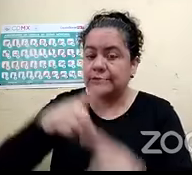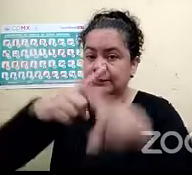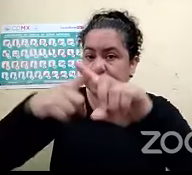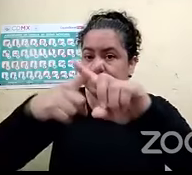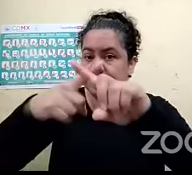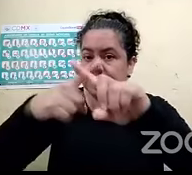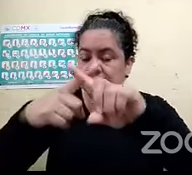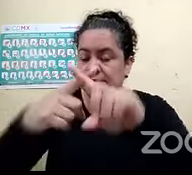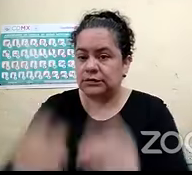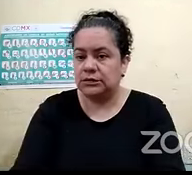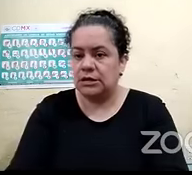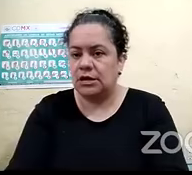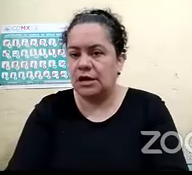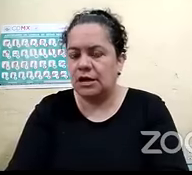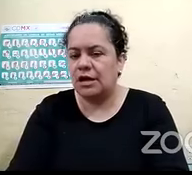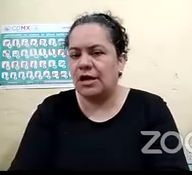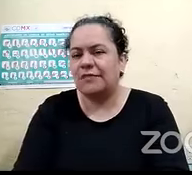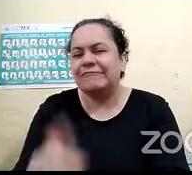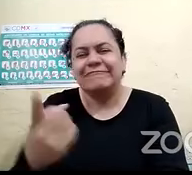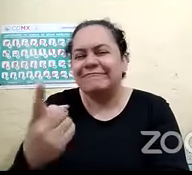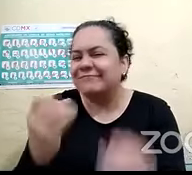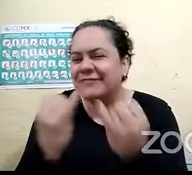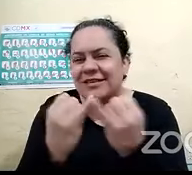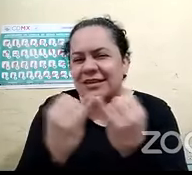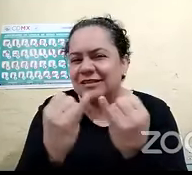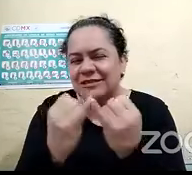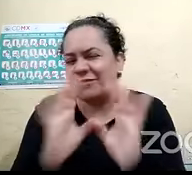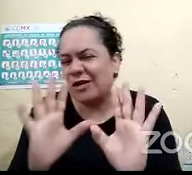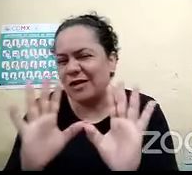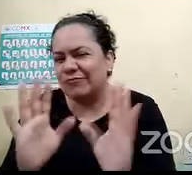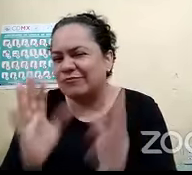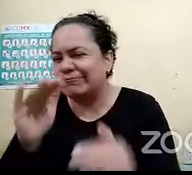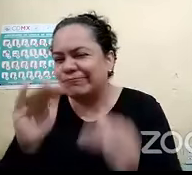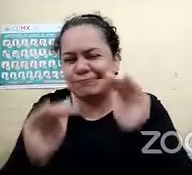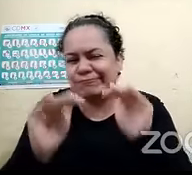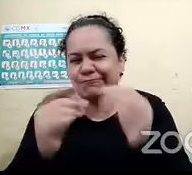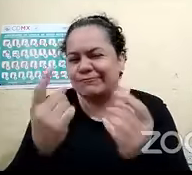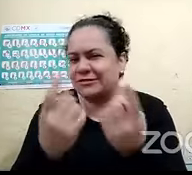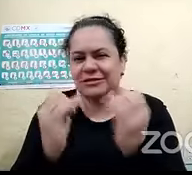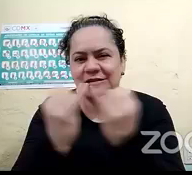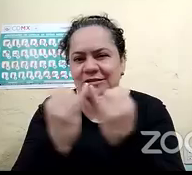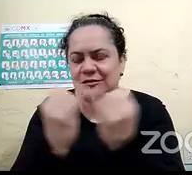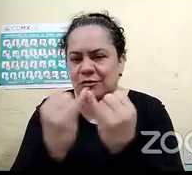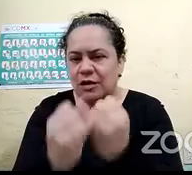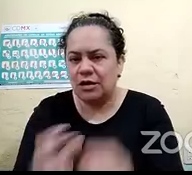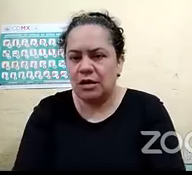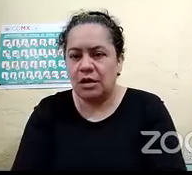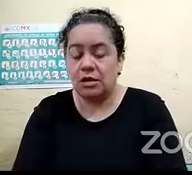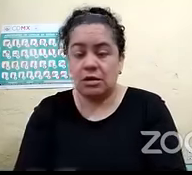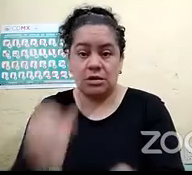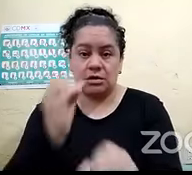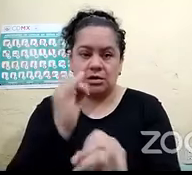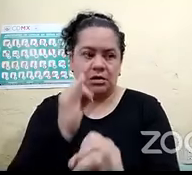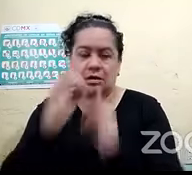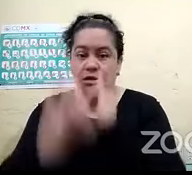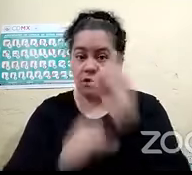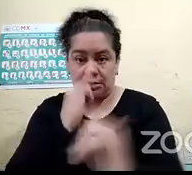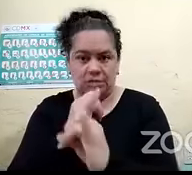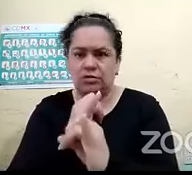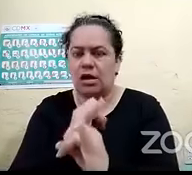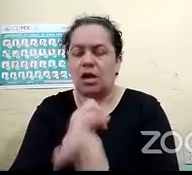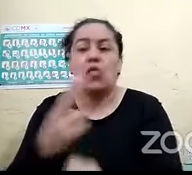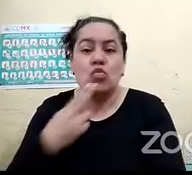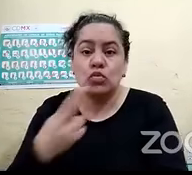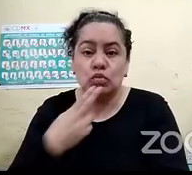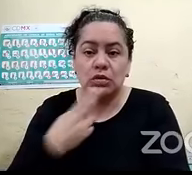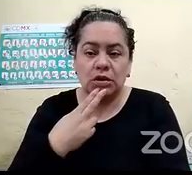la cruz y la X son casi la misma cosa ok ok ok es internacional es internacional solo que yo